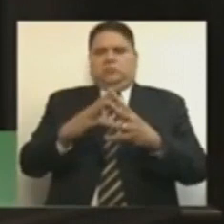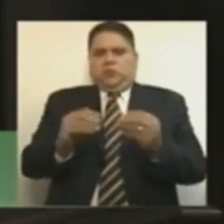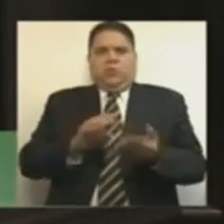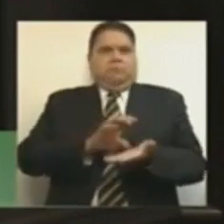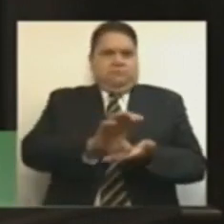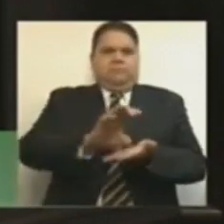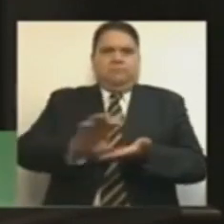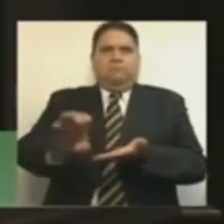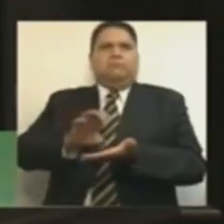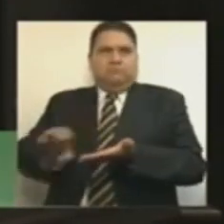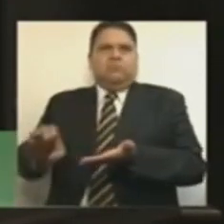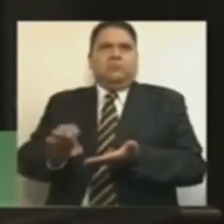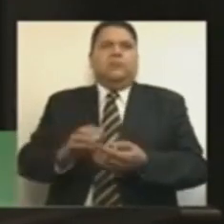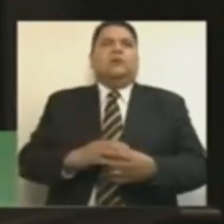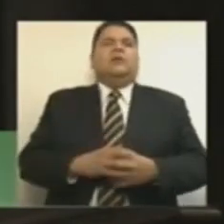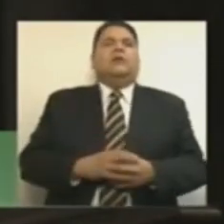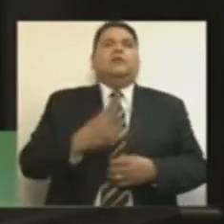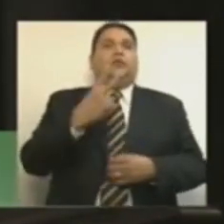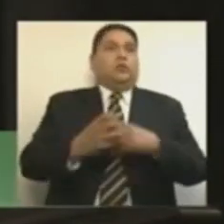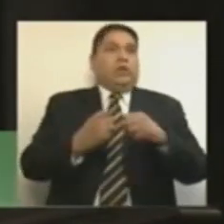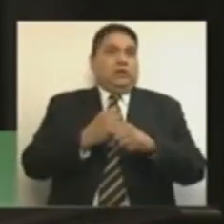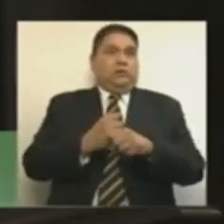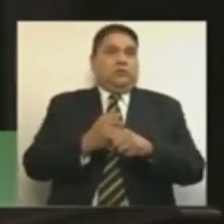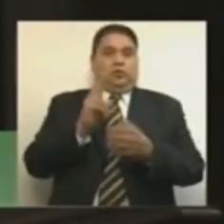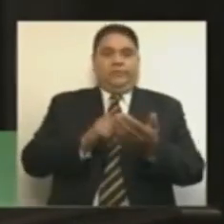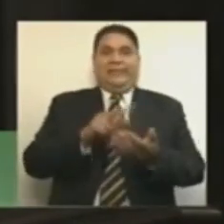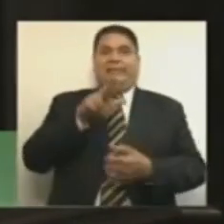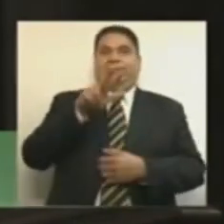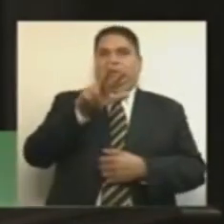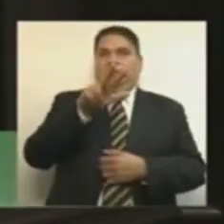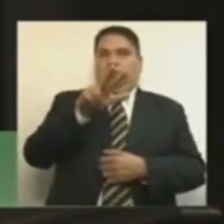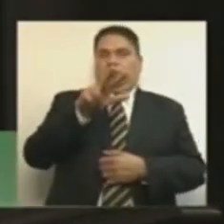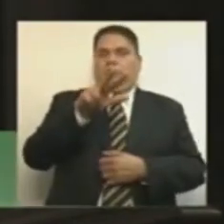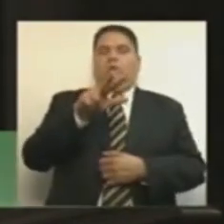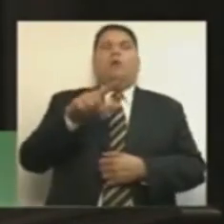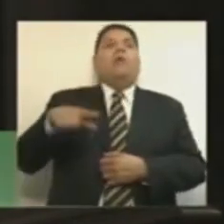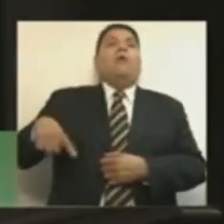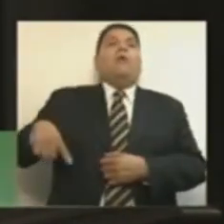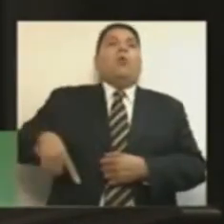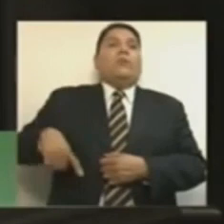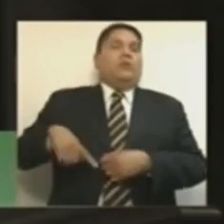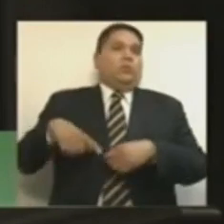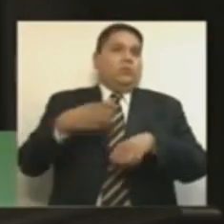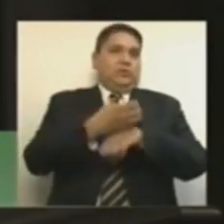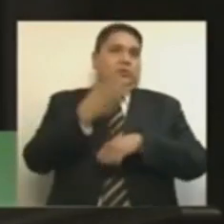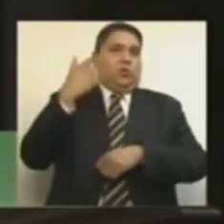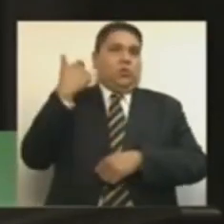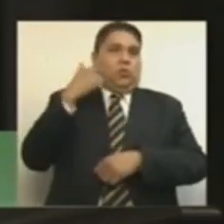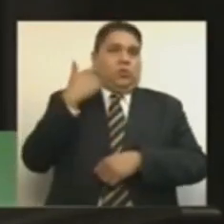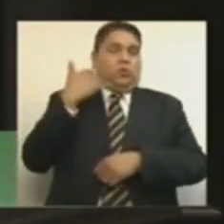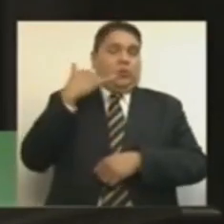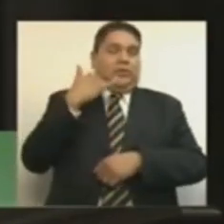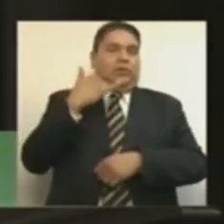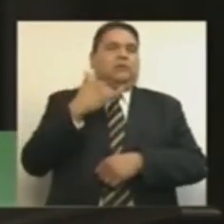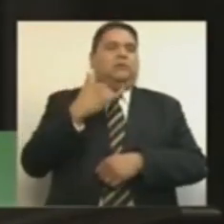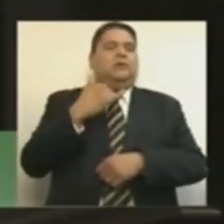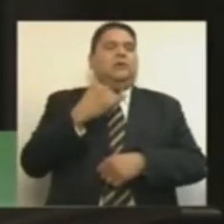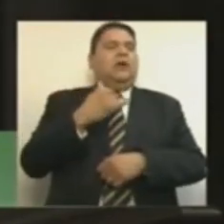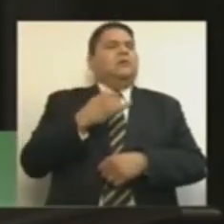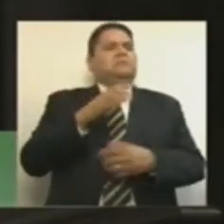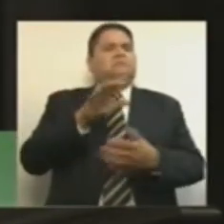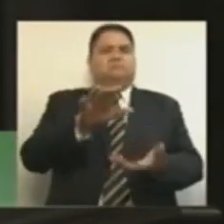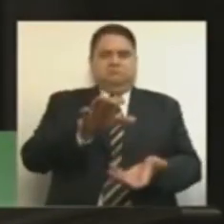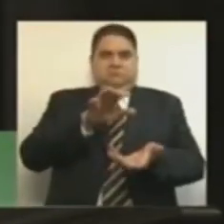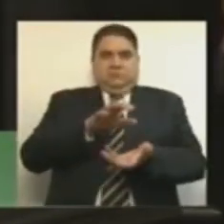Hace dos años, a finales del 2018, el gobierno del Estado de Yucatán debió entregarle a este